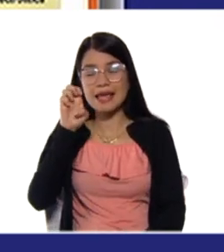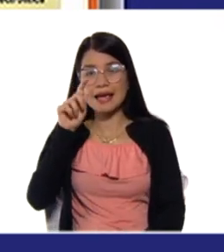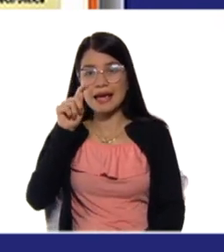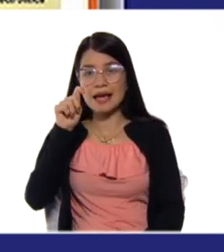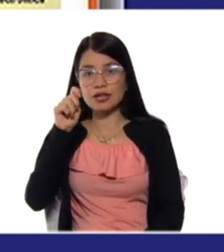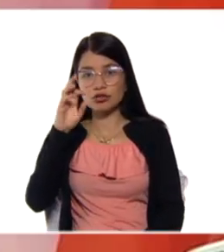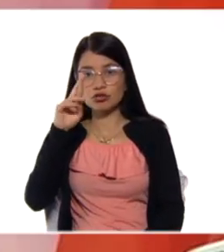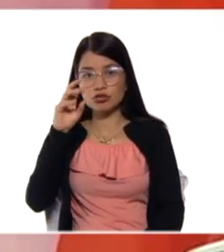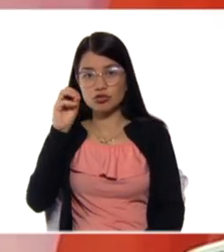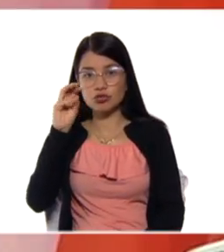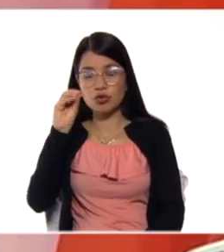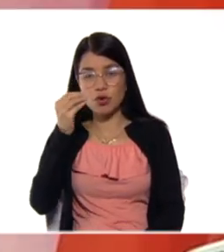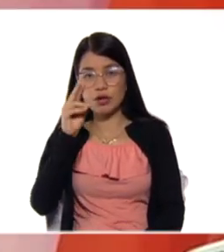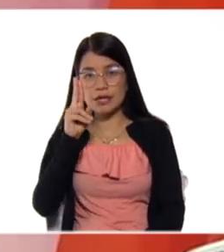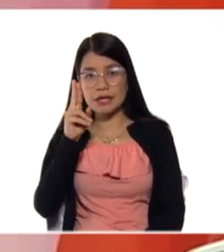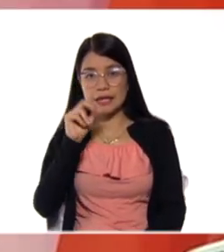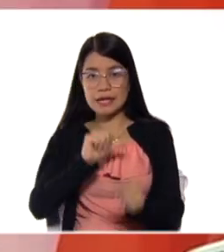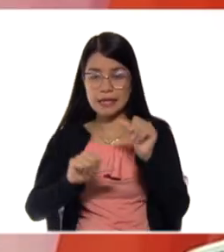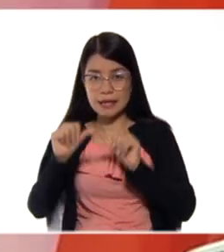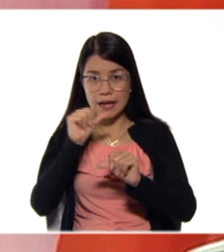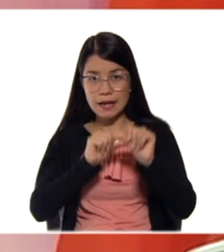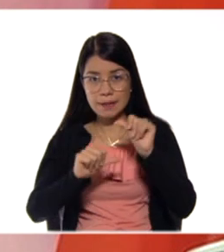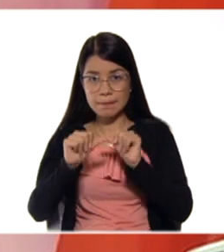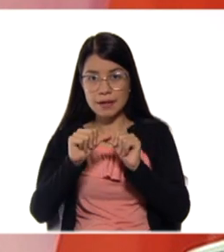tienen el ejemplo. Eso es lo que tienen que dibujar.